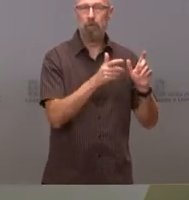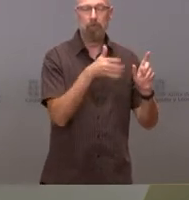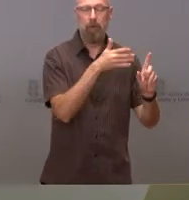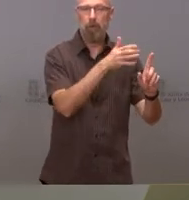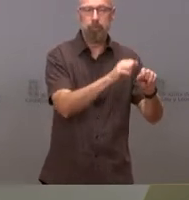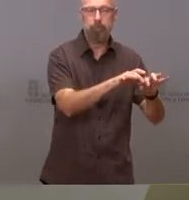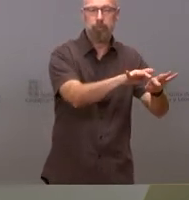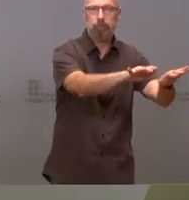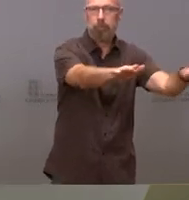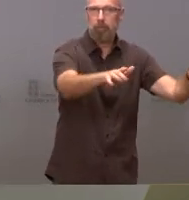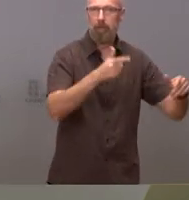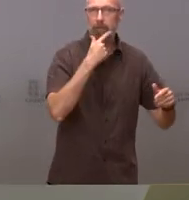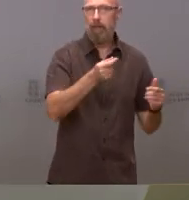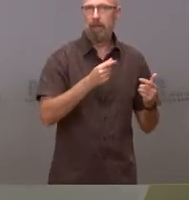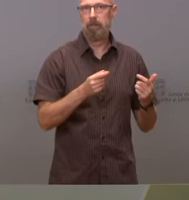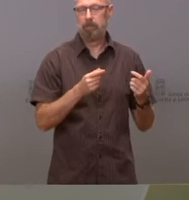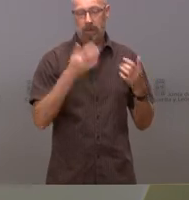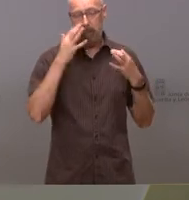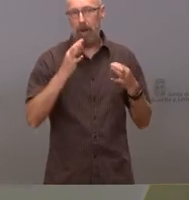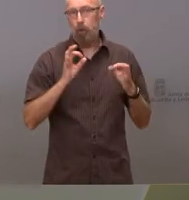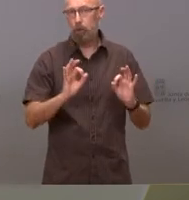imprevisibles y son peligrosos